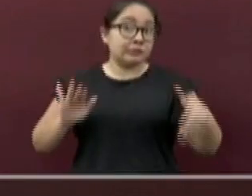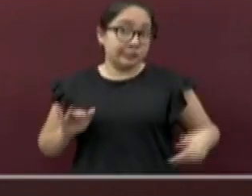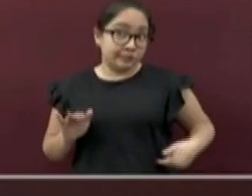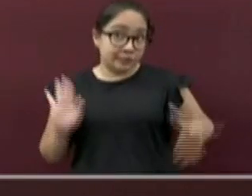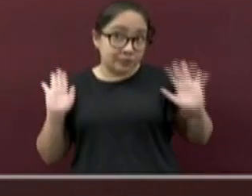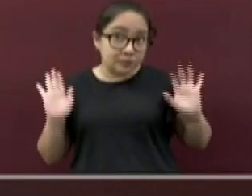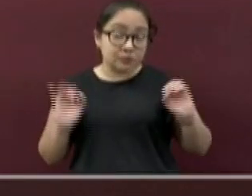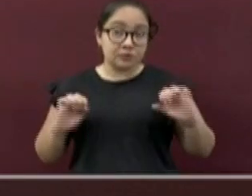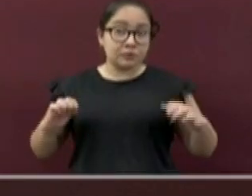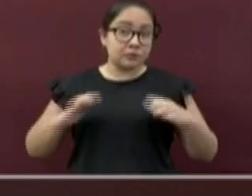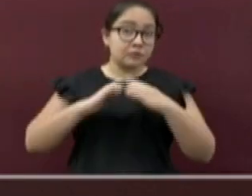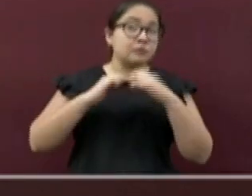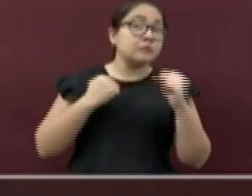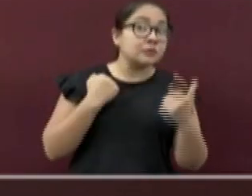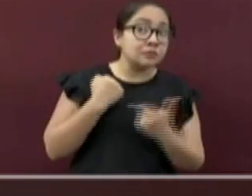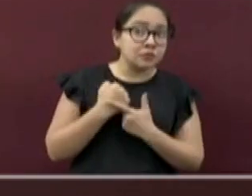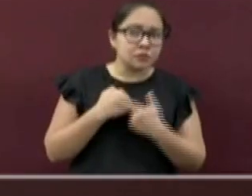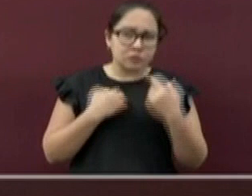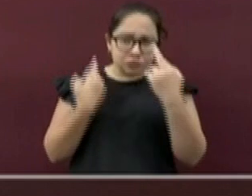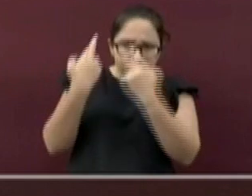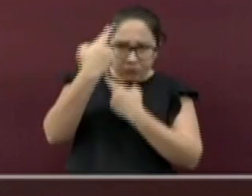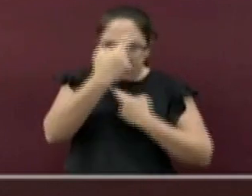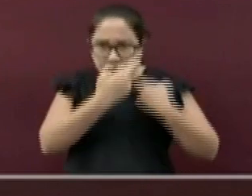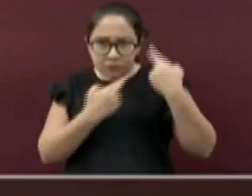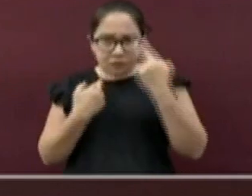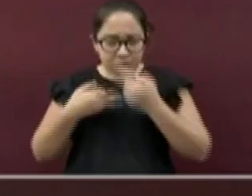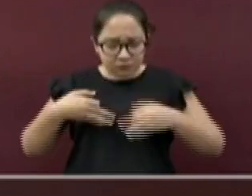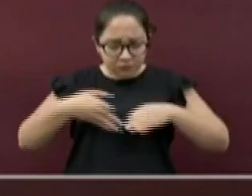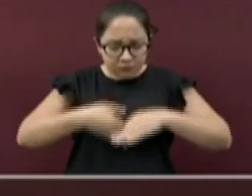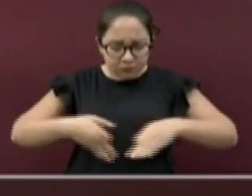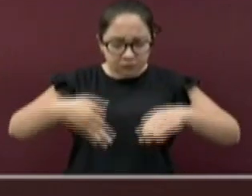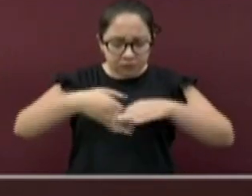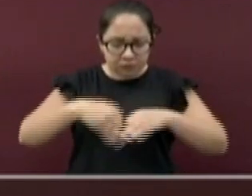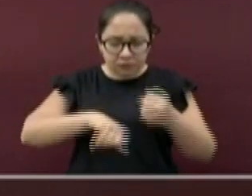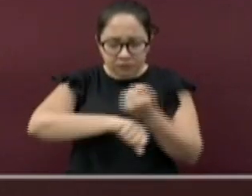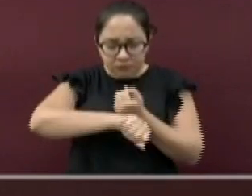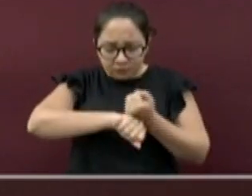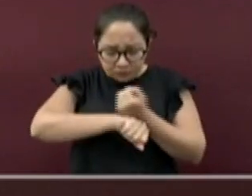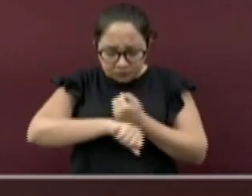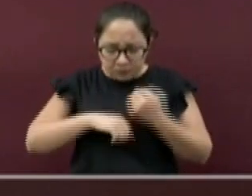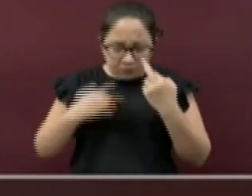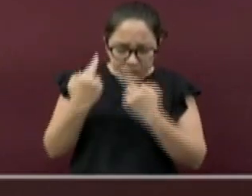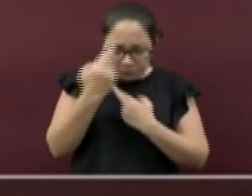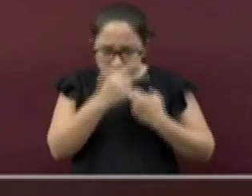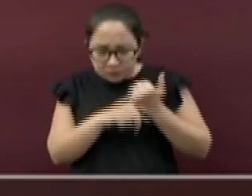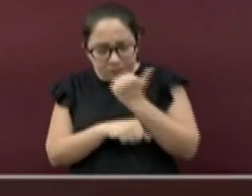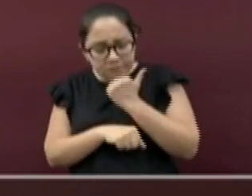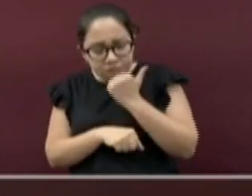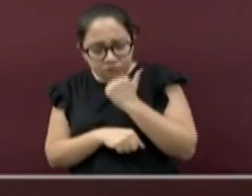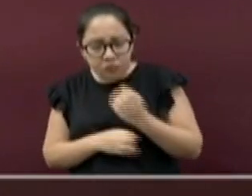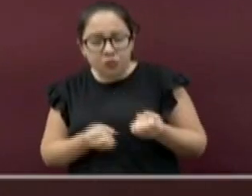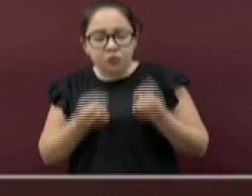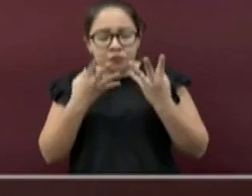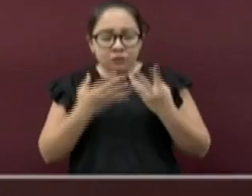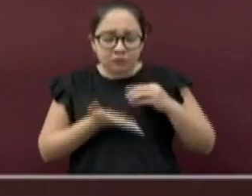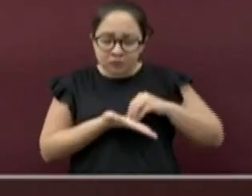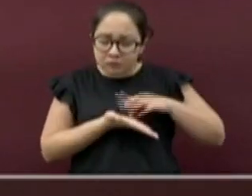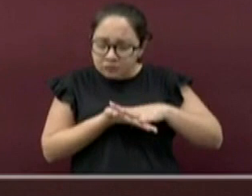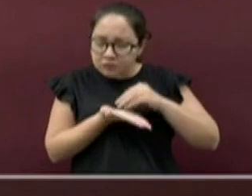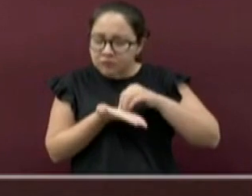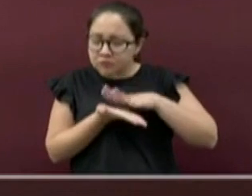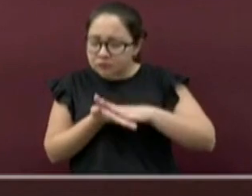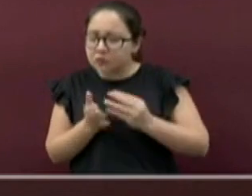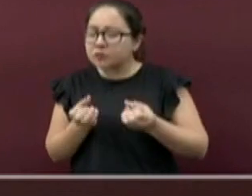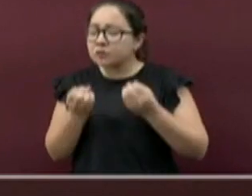comprobando su nivel de glucosa en la sangre con frecuencia y mantenga un registro de los niveles.